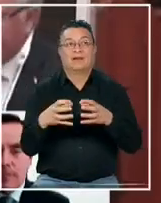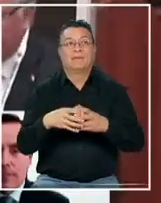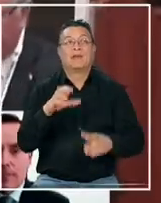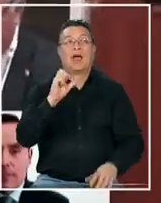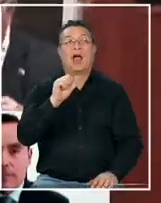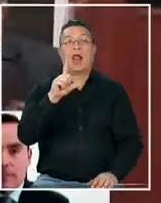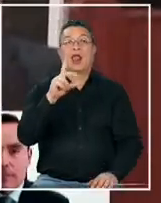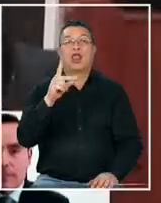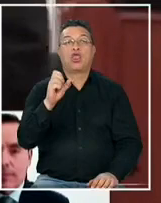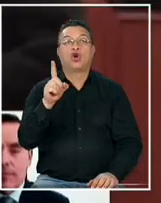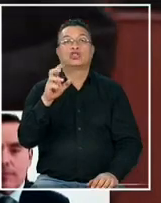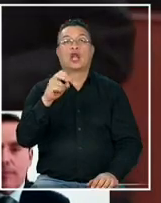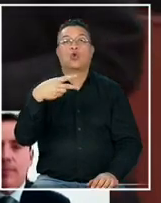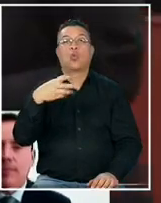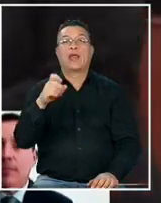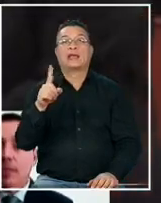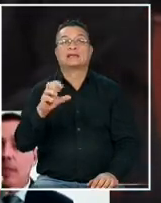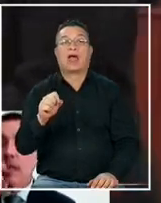Aldo Sangüesa Carrera.